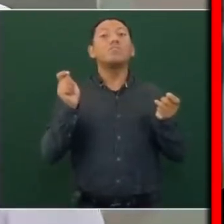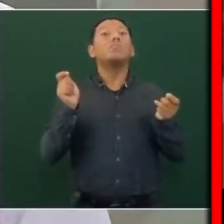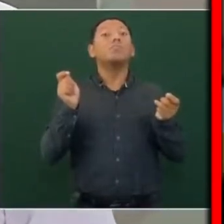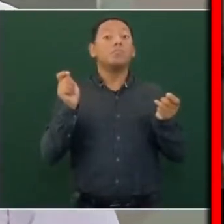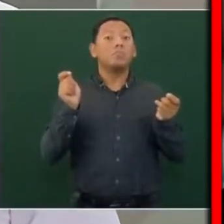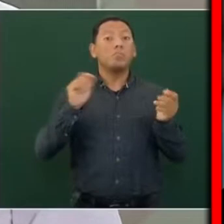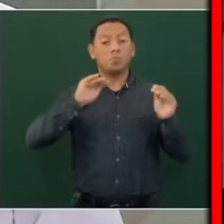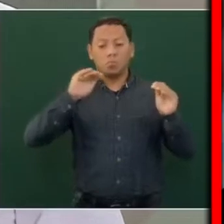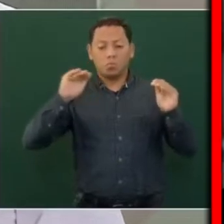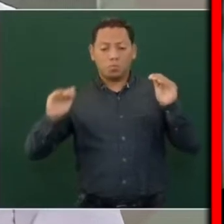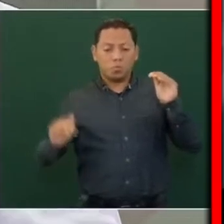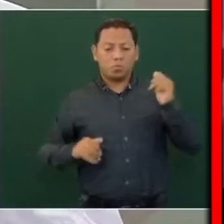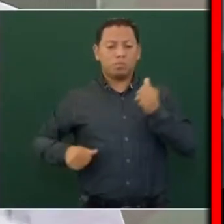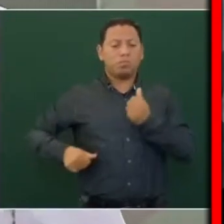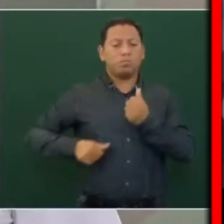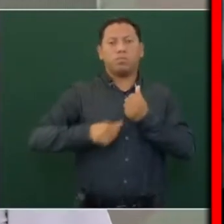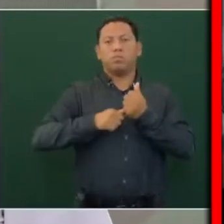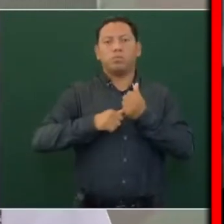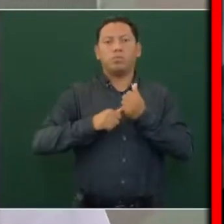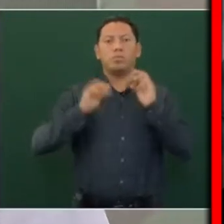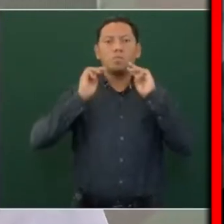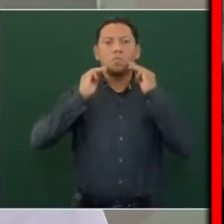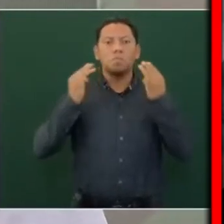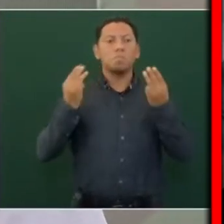de poder.